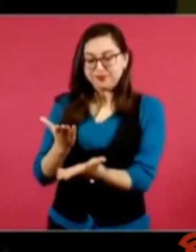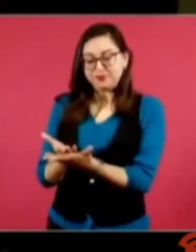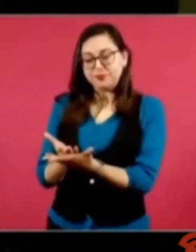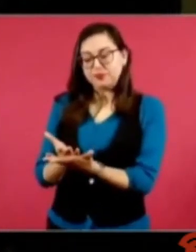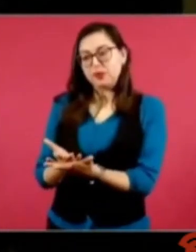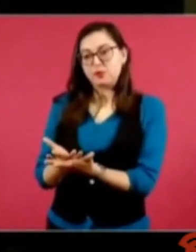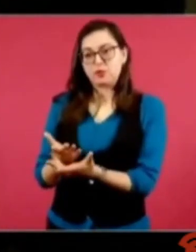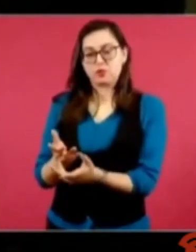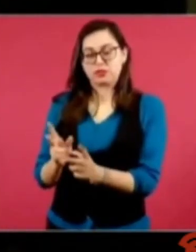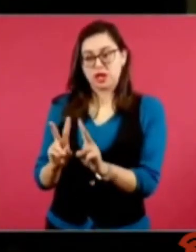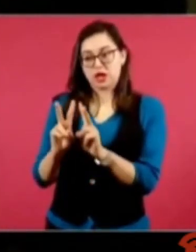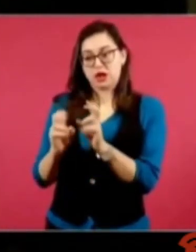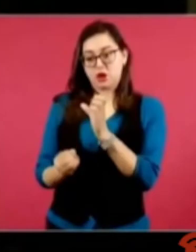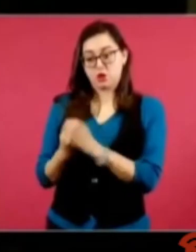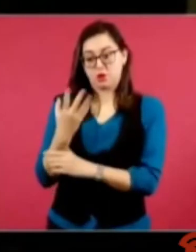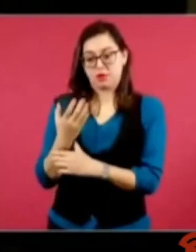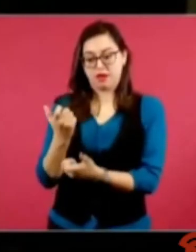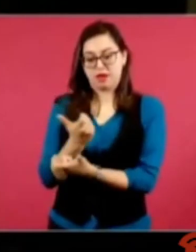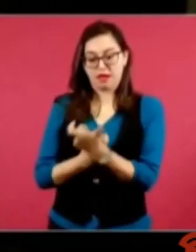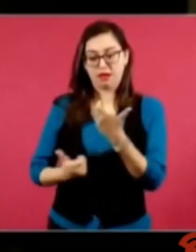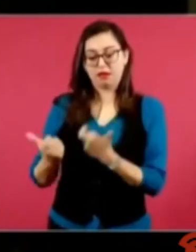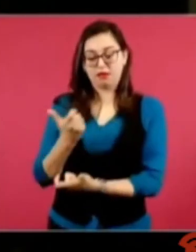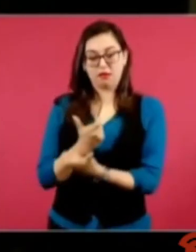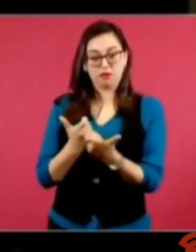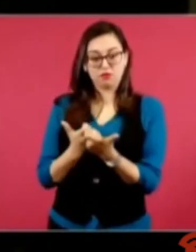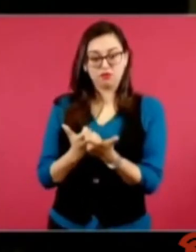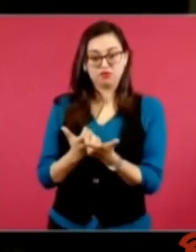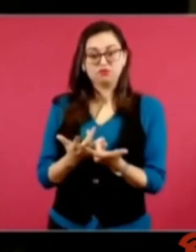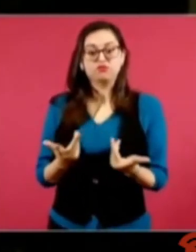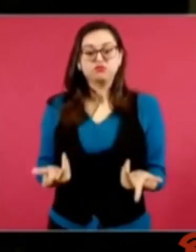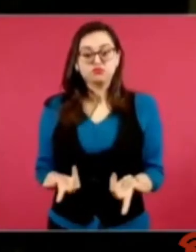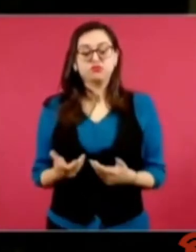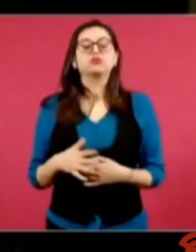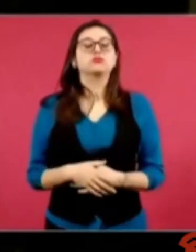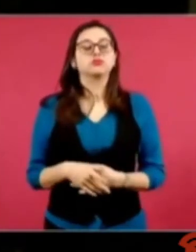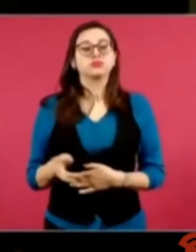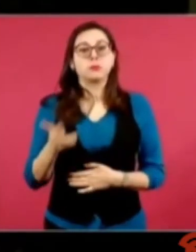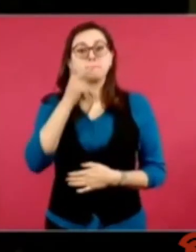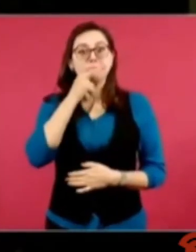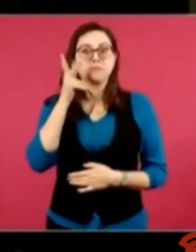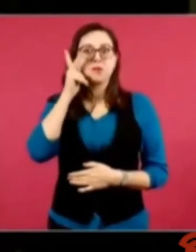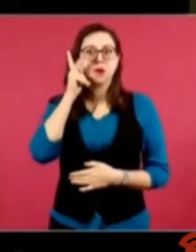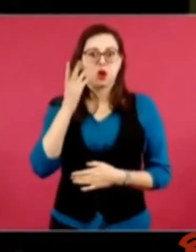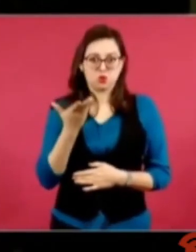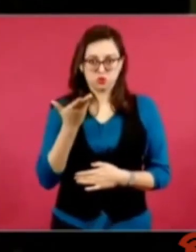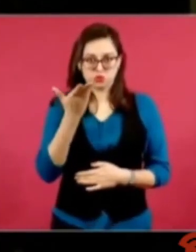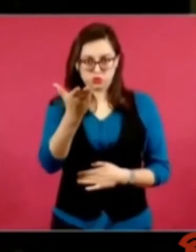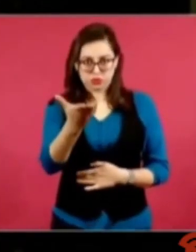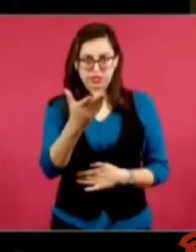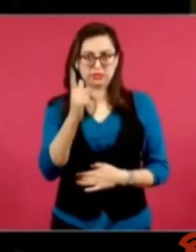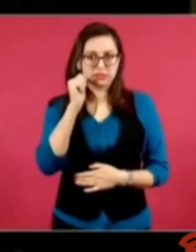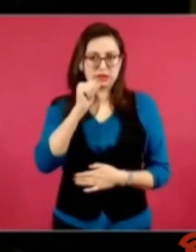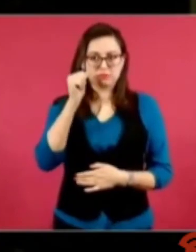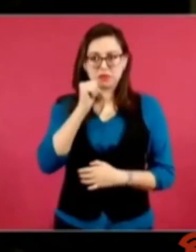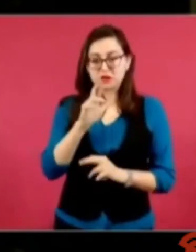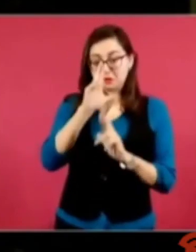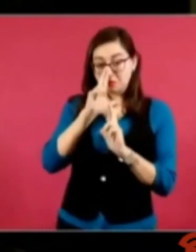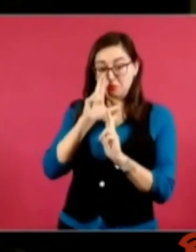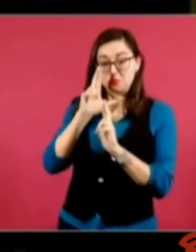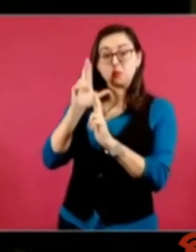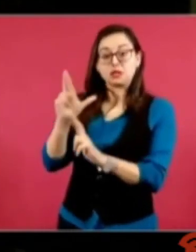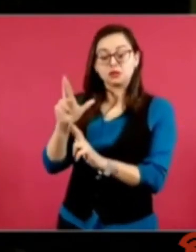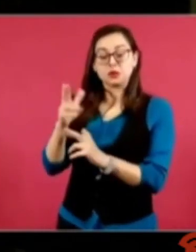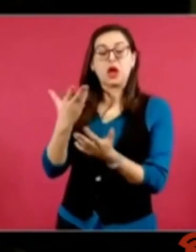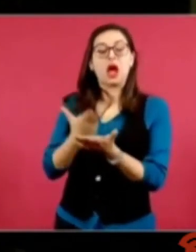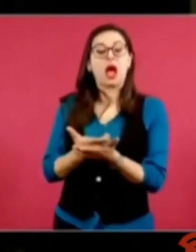su admiración y luego de este acto de reconciliación, por así decirlo, ¿consideraría usted entablar